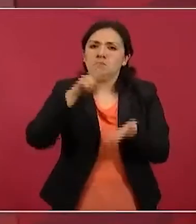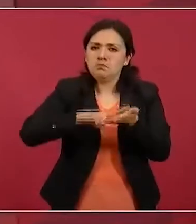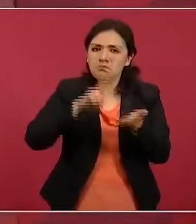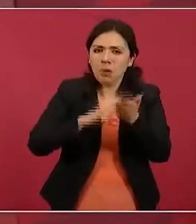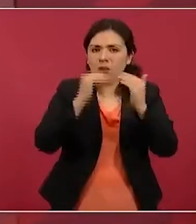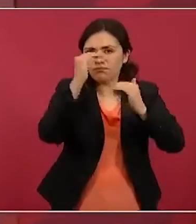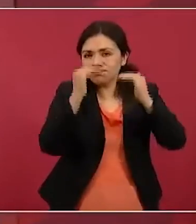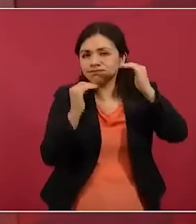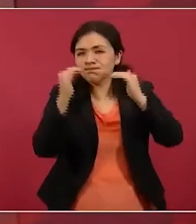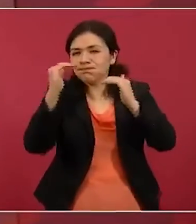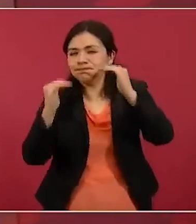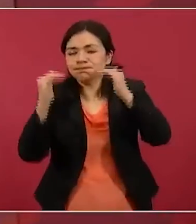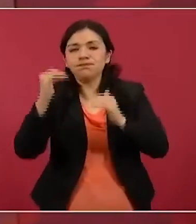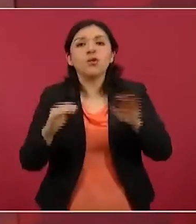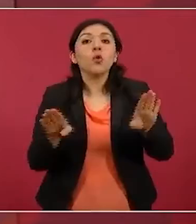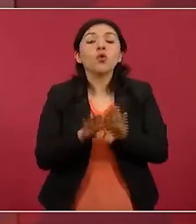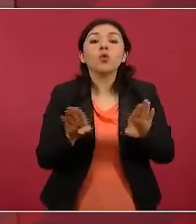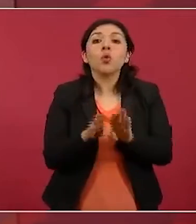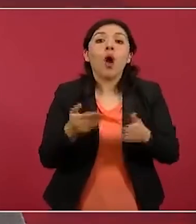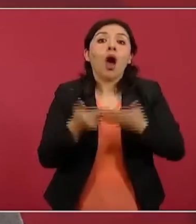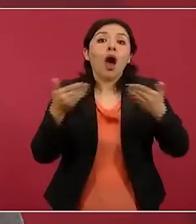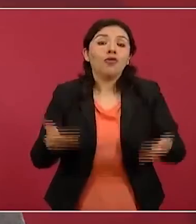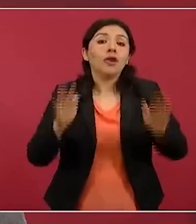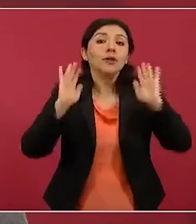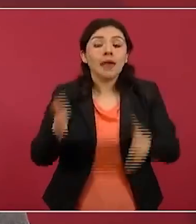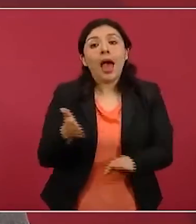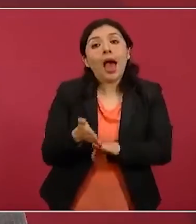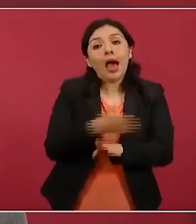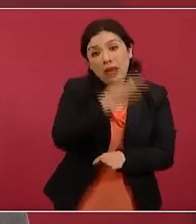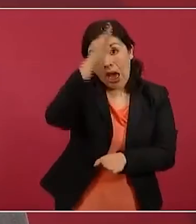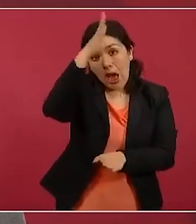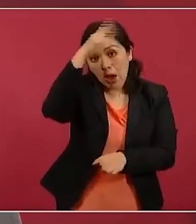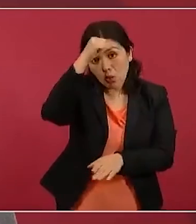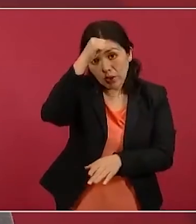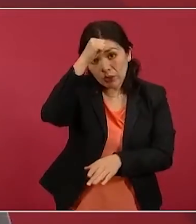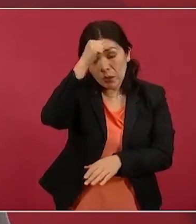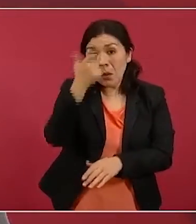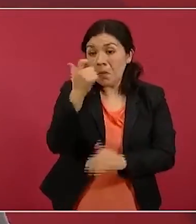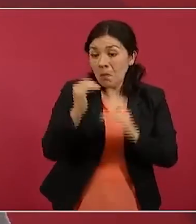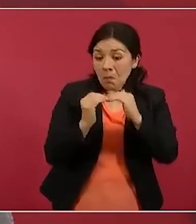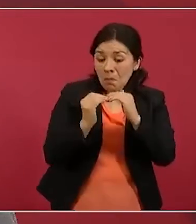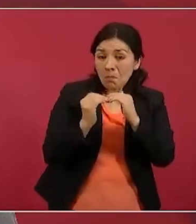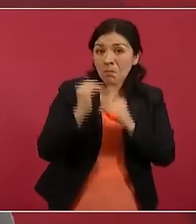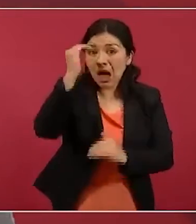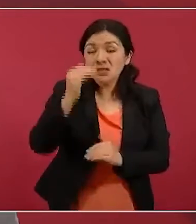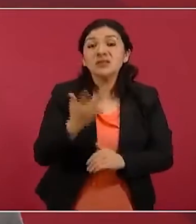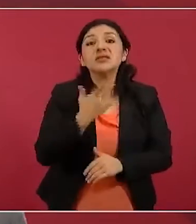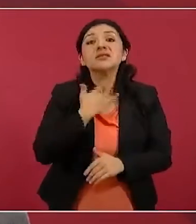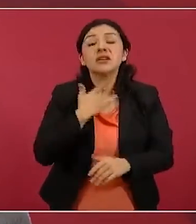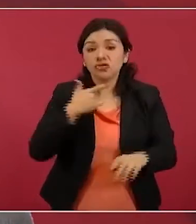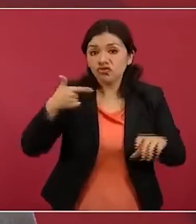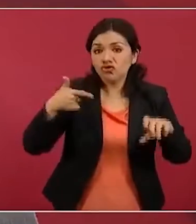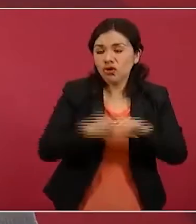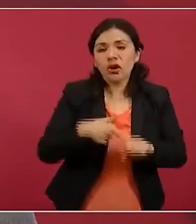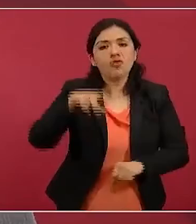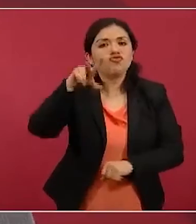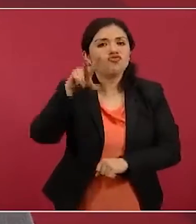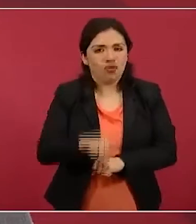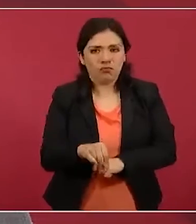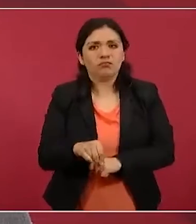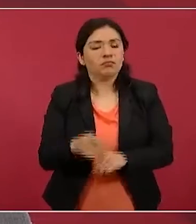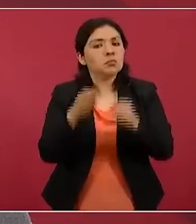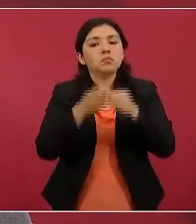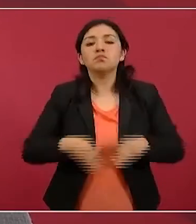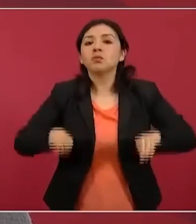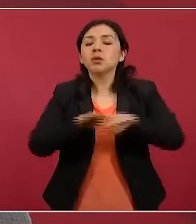como está acordado, que no aumente el precio por encima de la